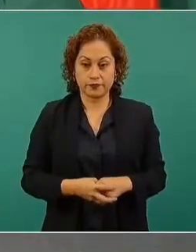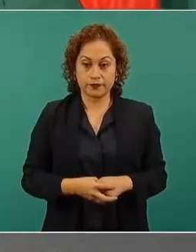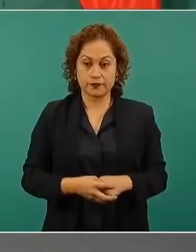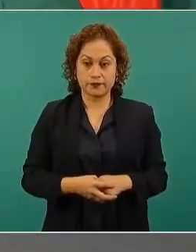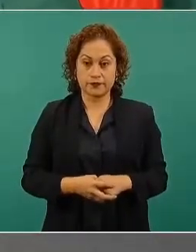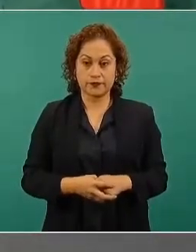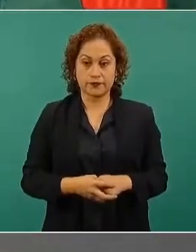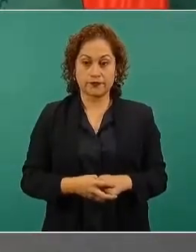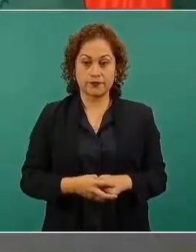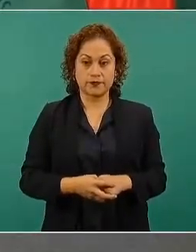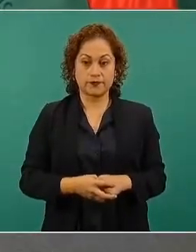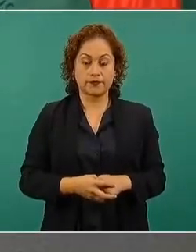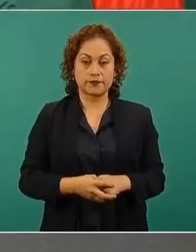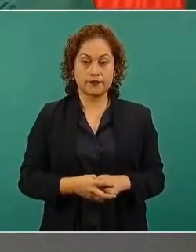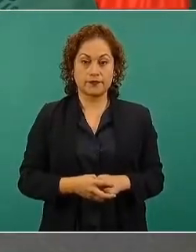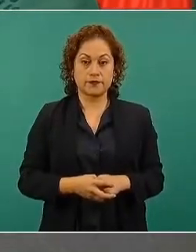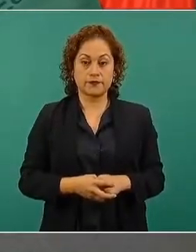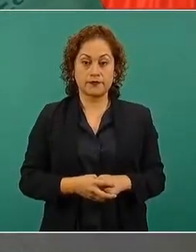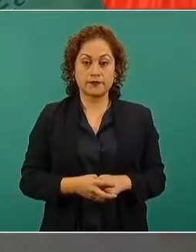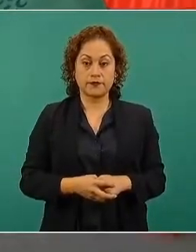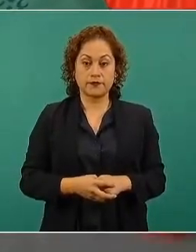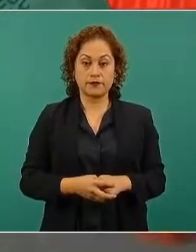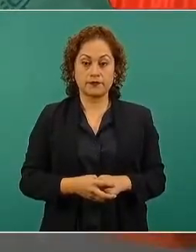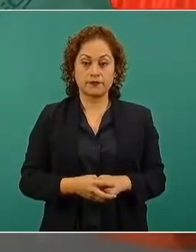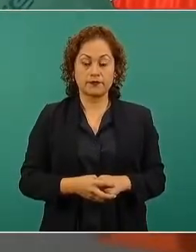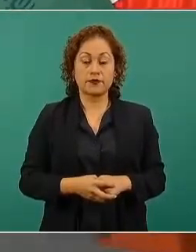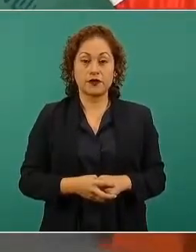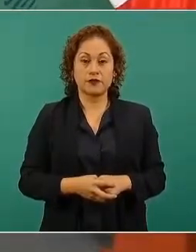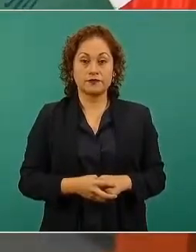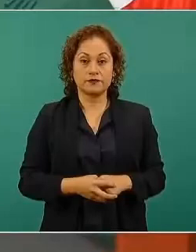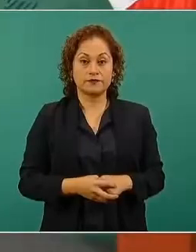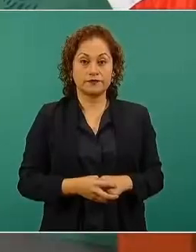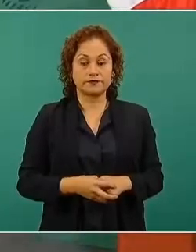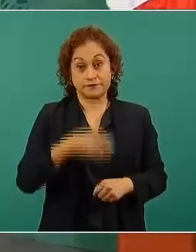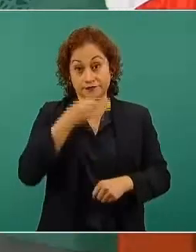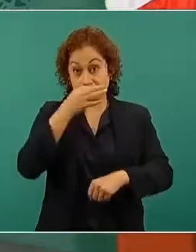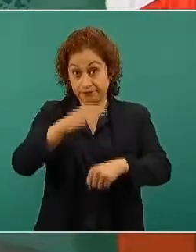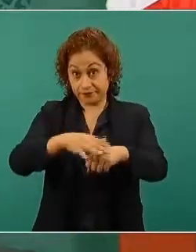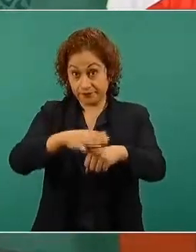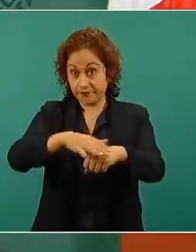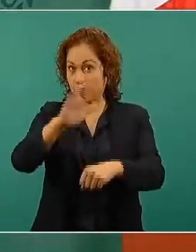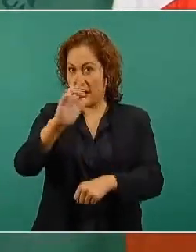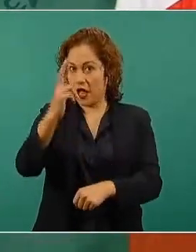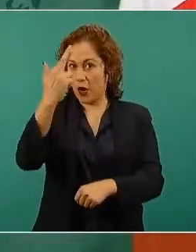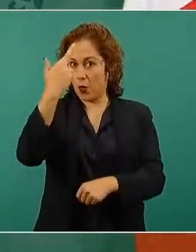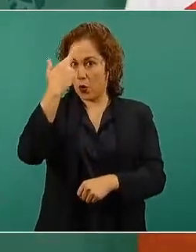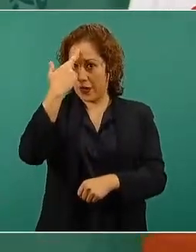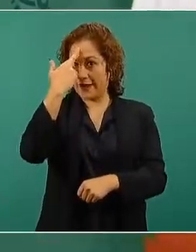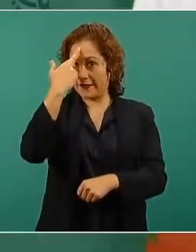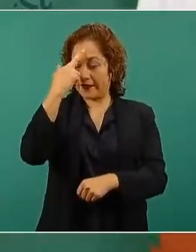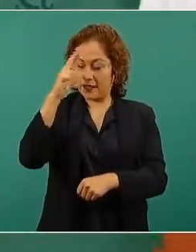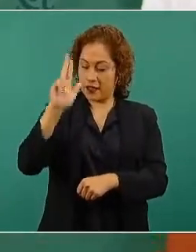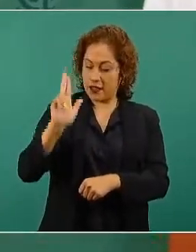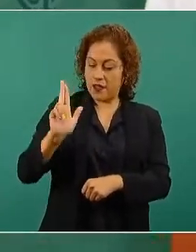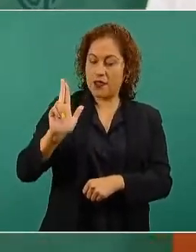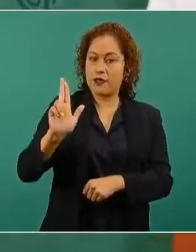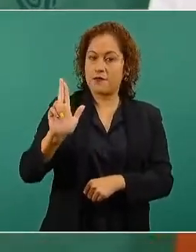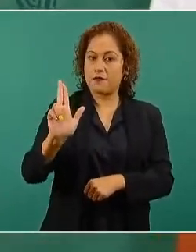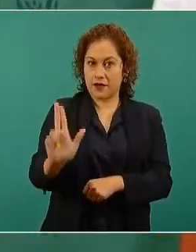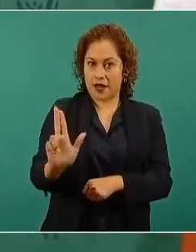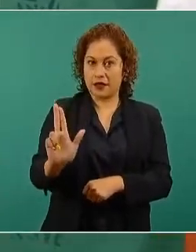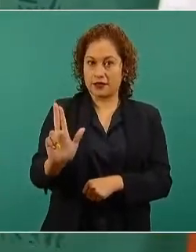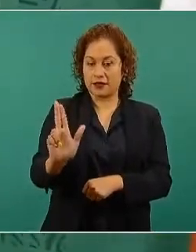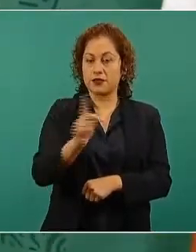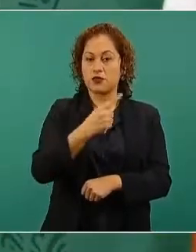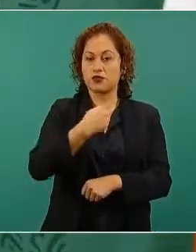Les recuerdo que el martes vamos a informar al pueblo de México